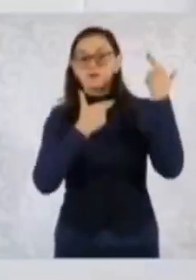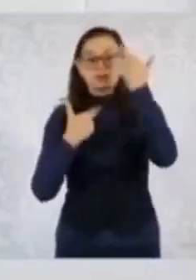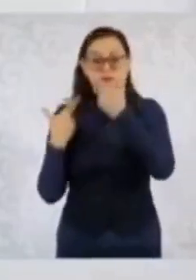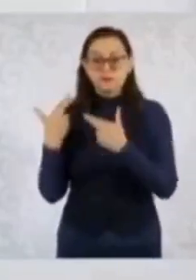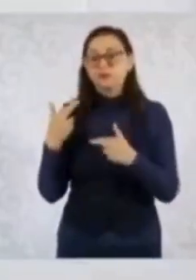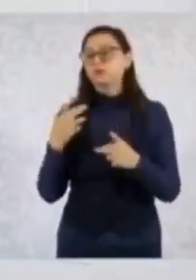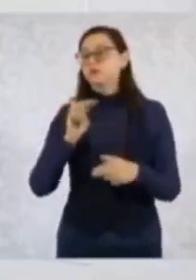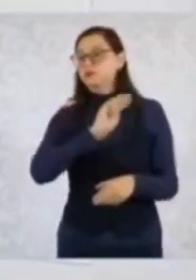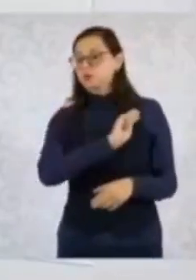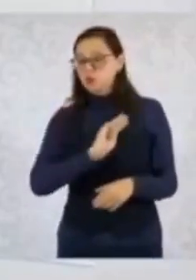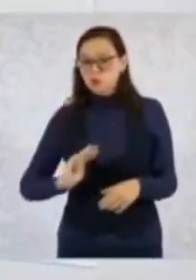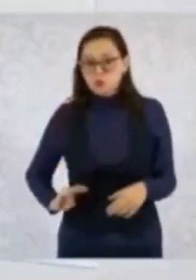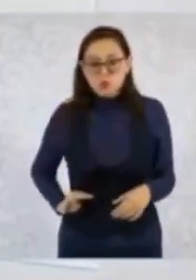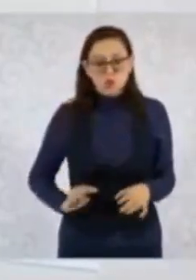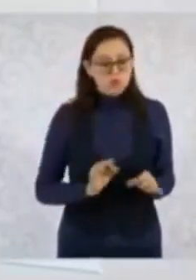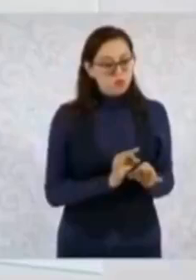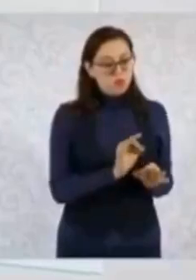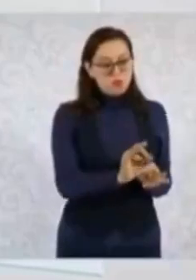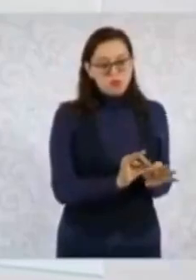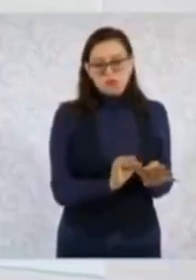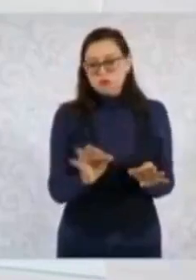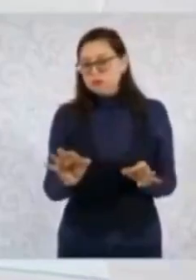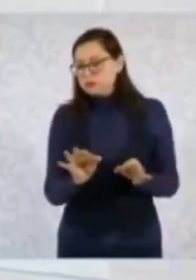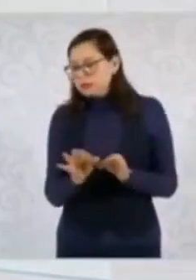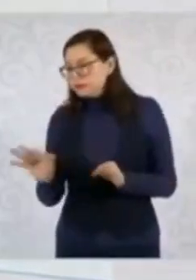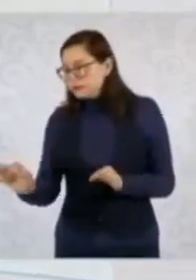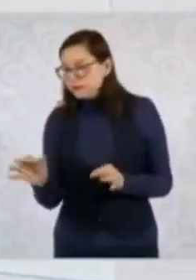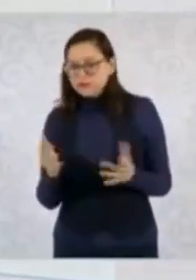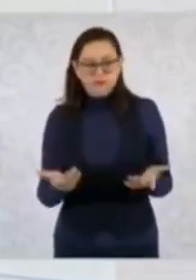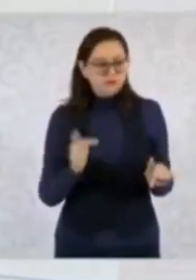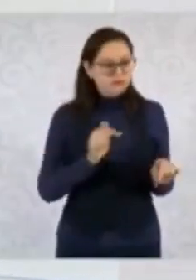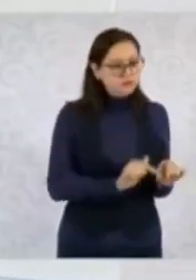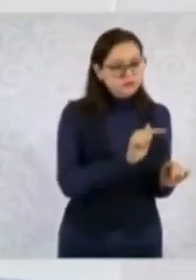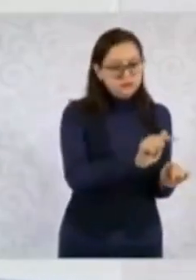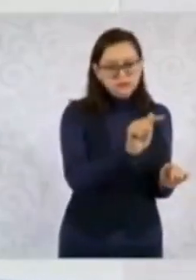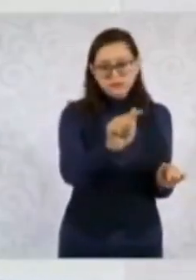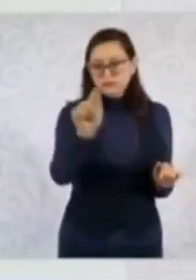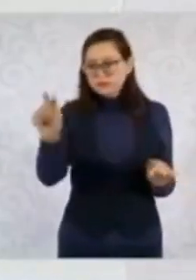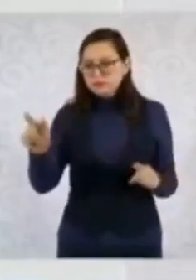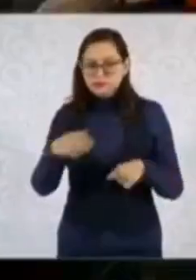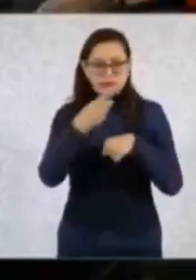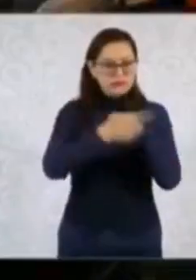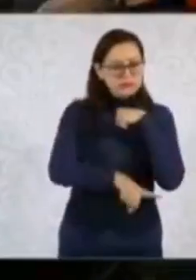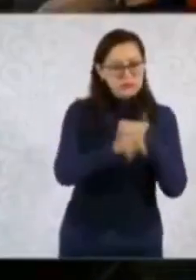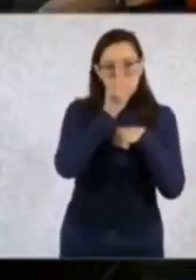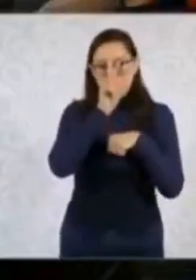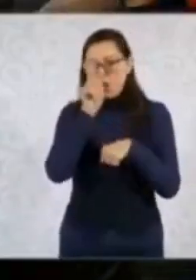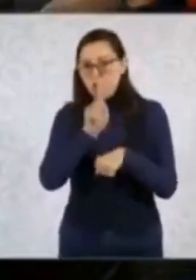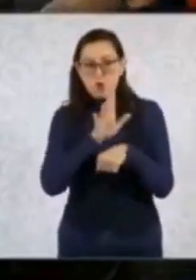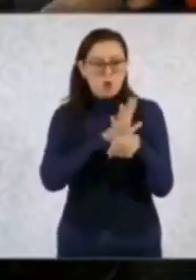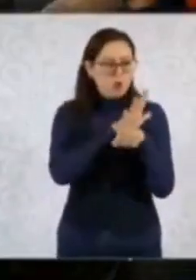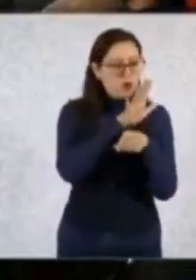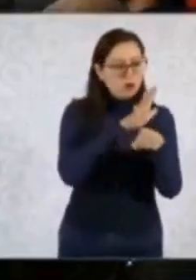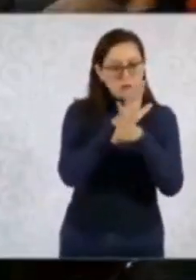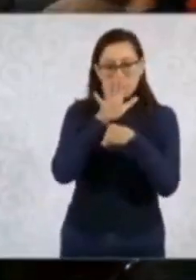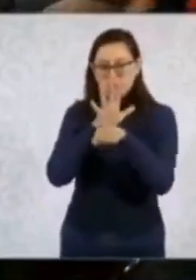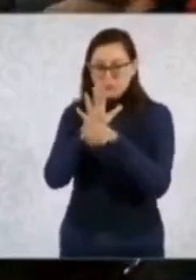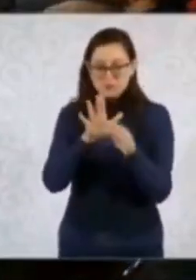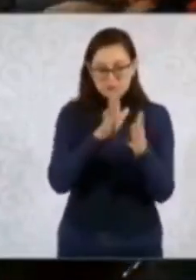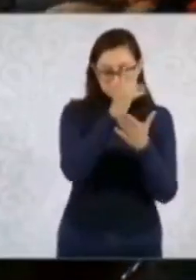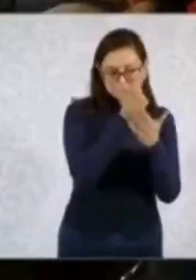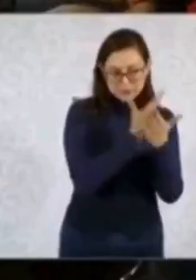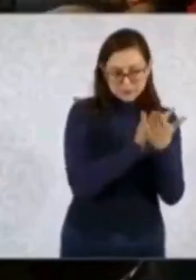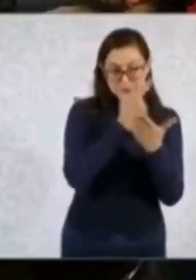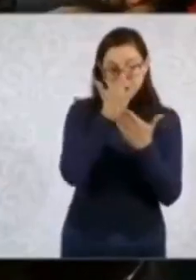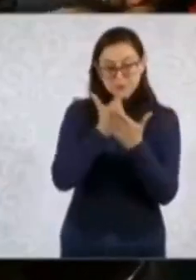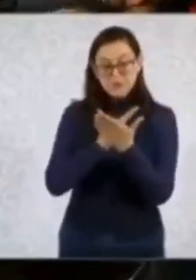municipios, las poblaciones y las colonias en Acapulco más afectadas. En este momento hay